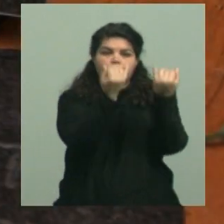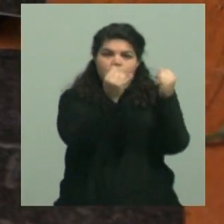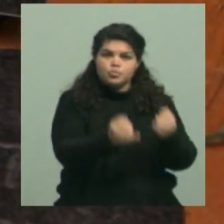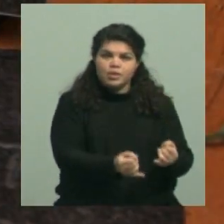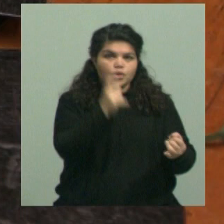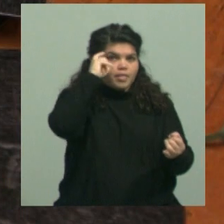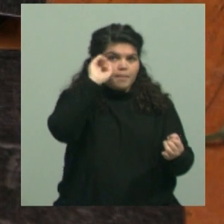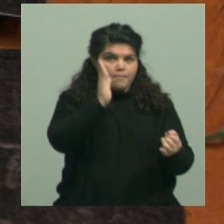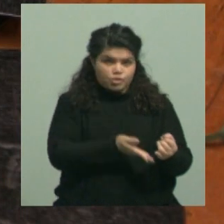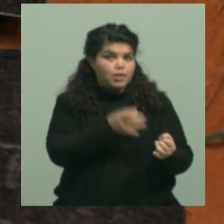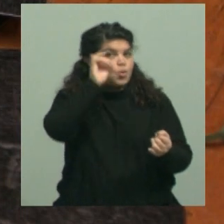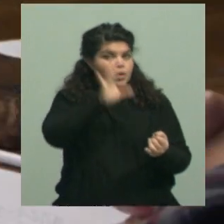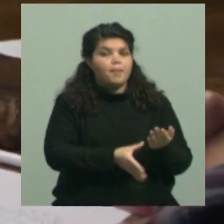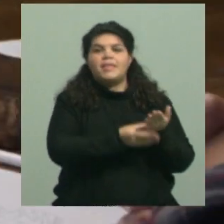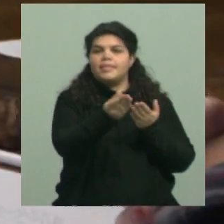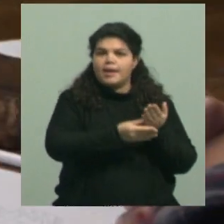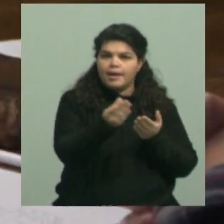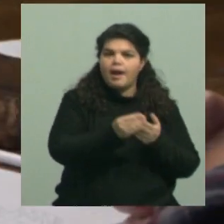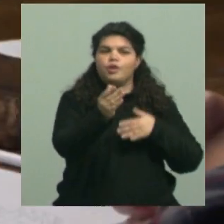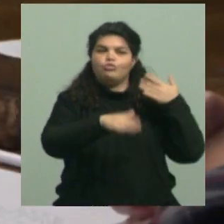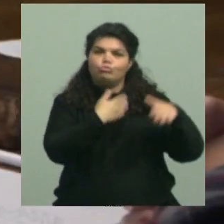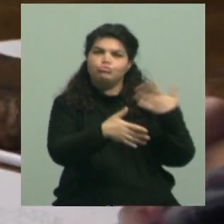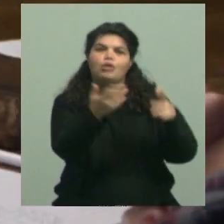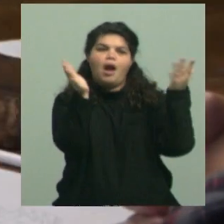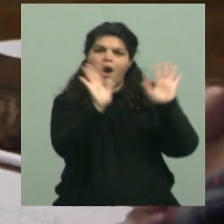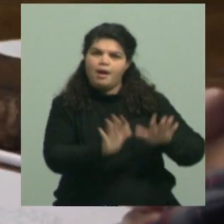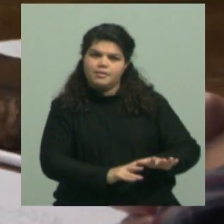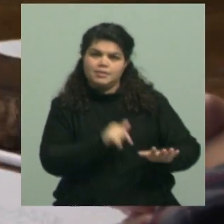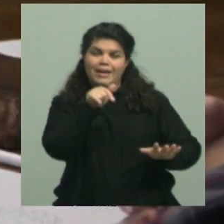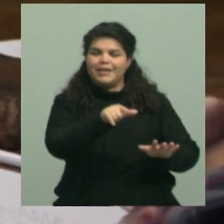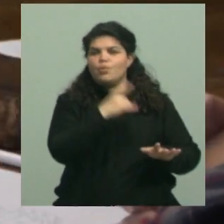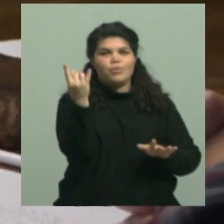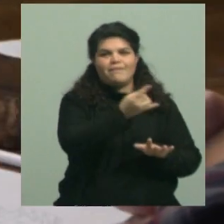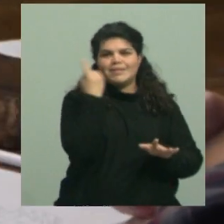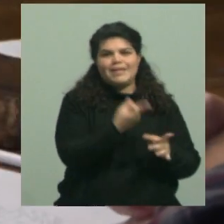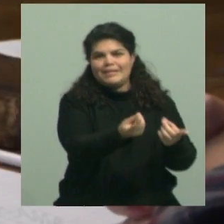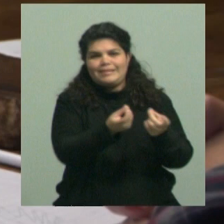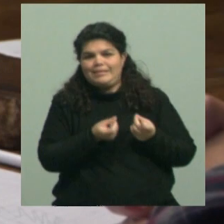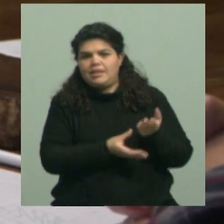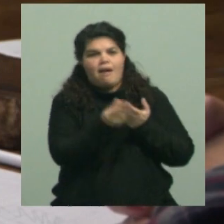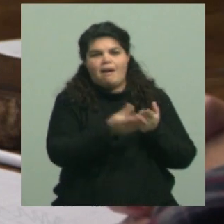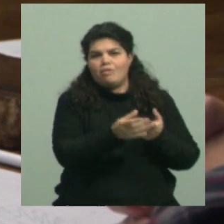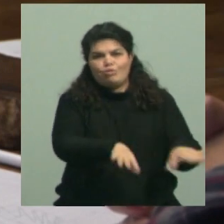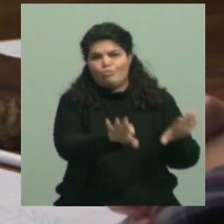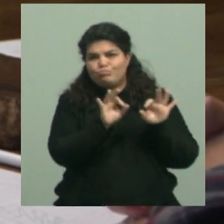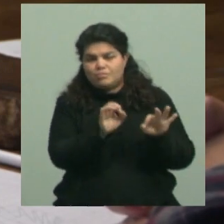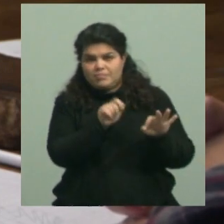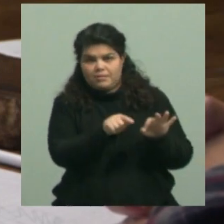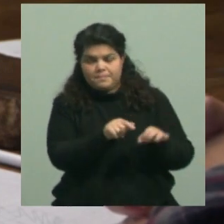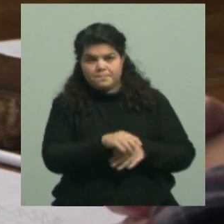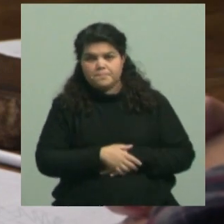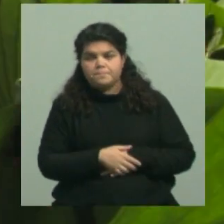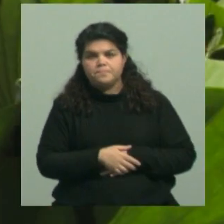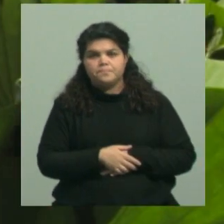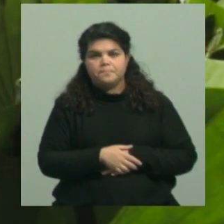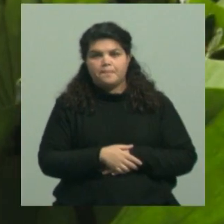los costos de funcionamiento, todo el que la estructura está en condiciones de desarrollar, digamos, las